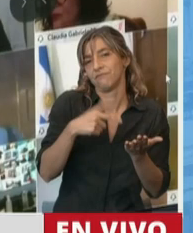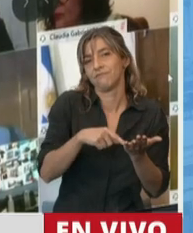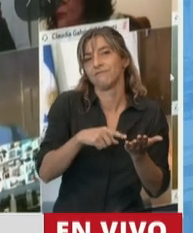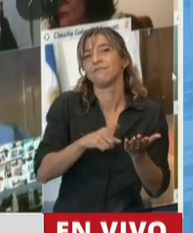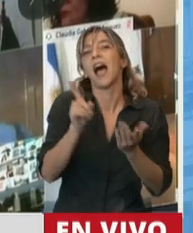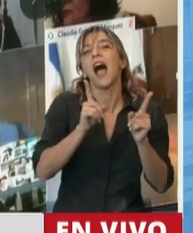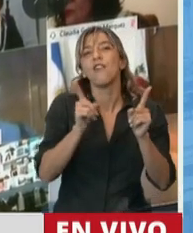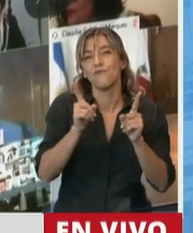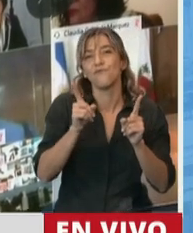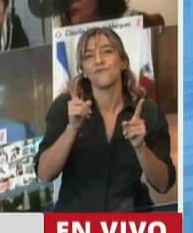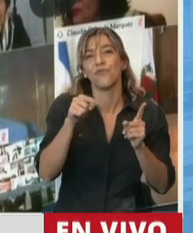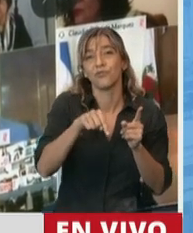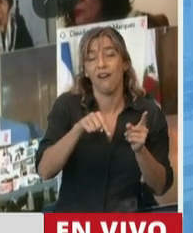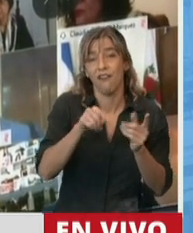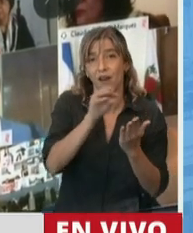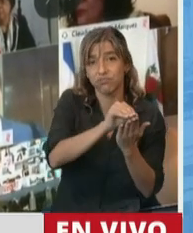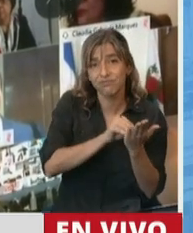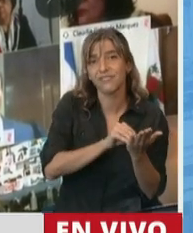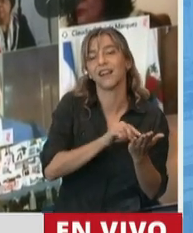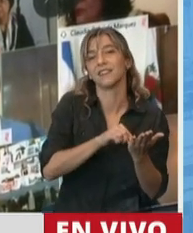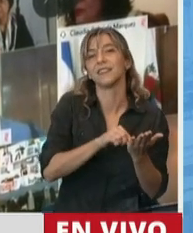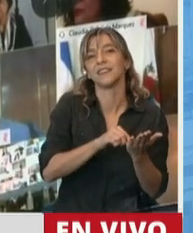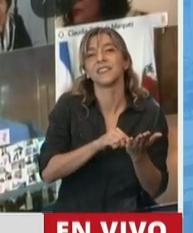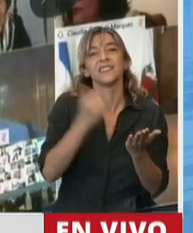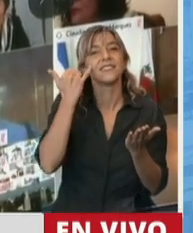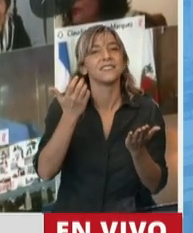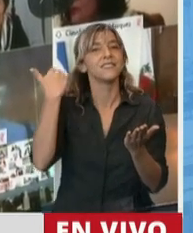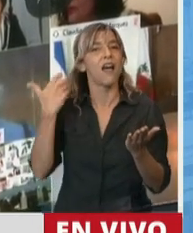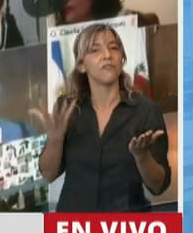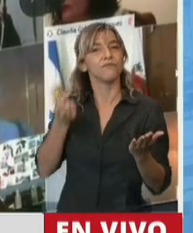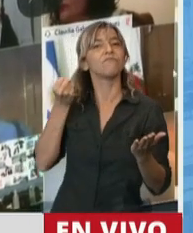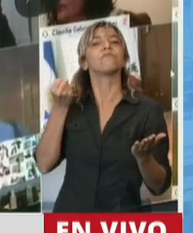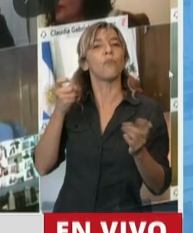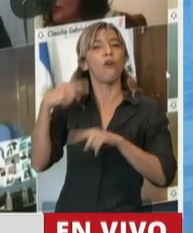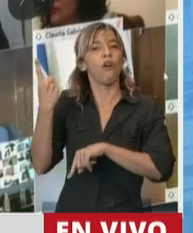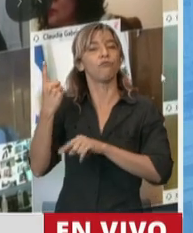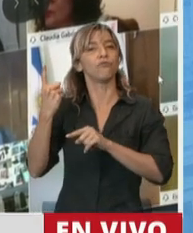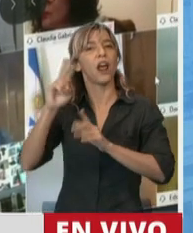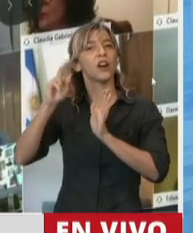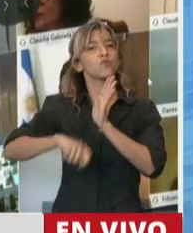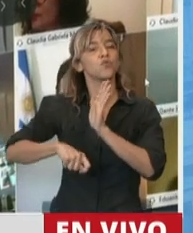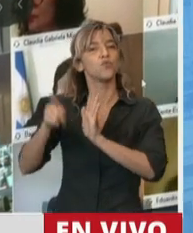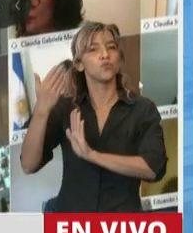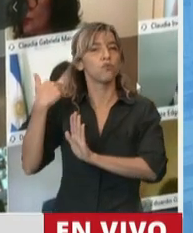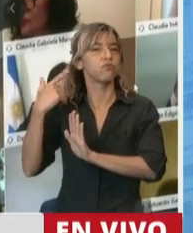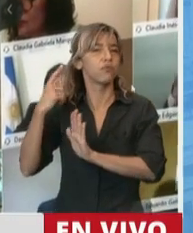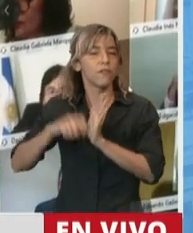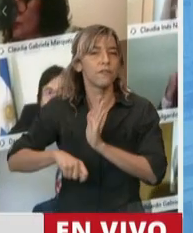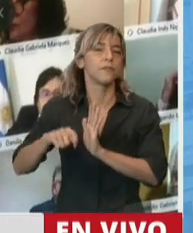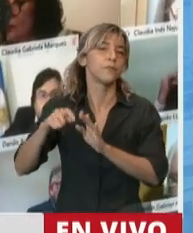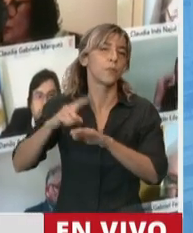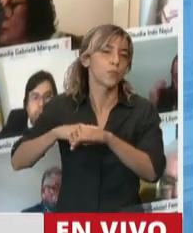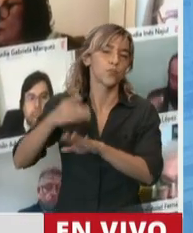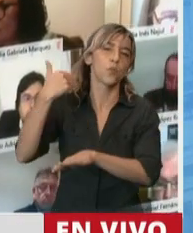autores han tomado como base las resoluciones que firmó quien por entonces era ministro de